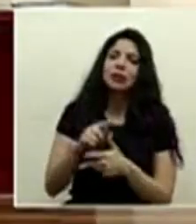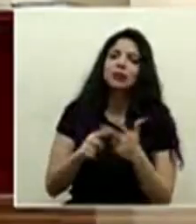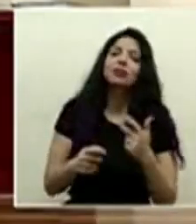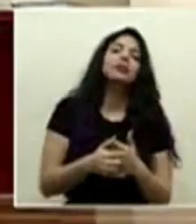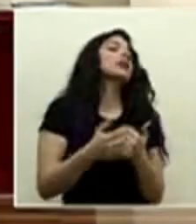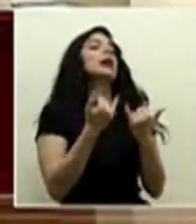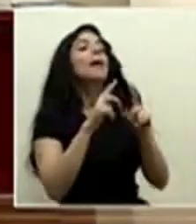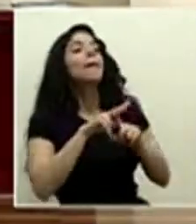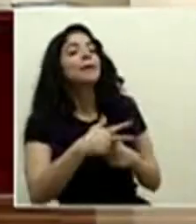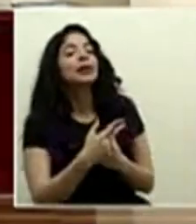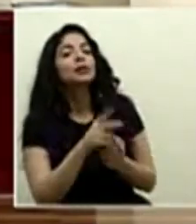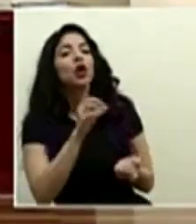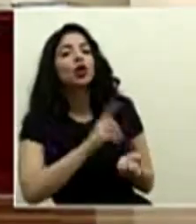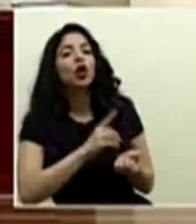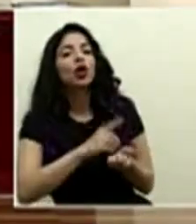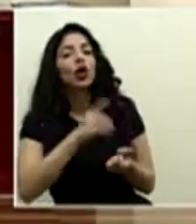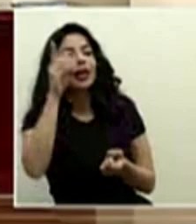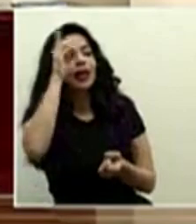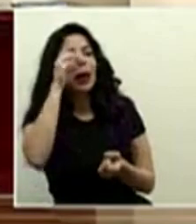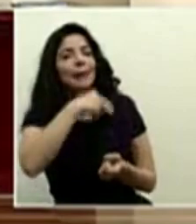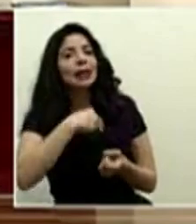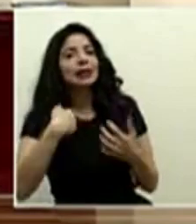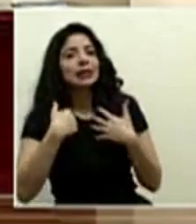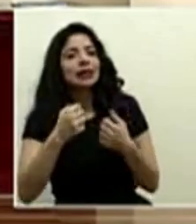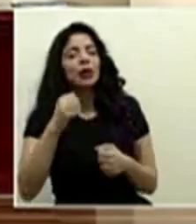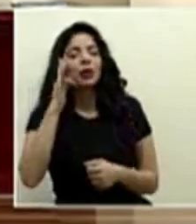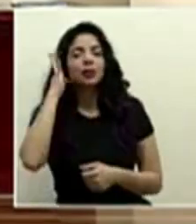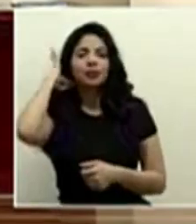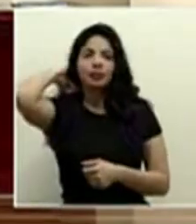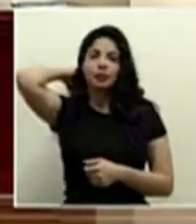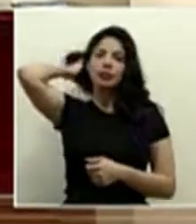Iniciamos con el doctor Daniel Salas ministro de salud